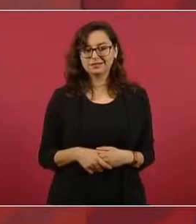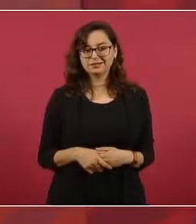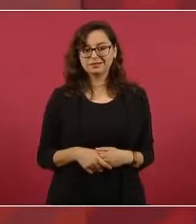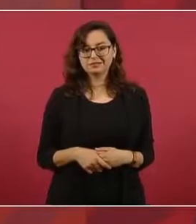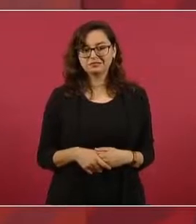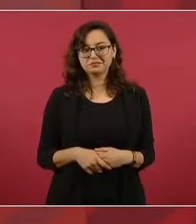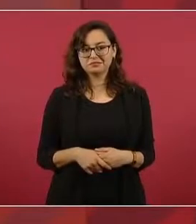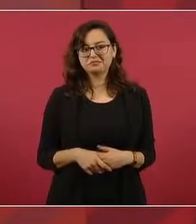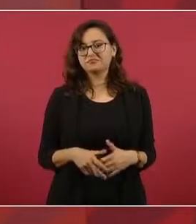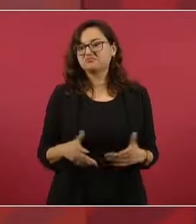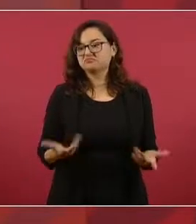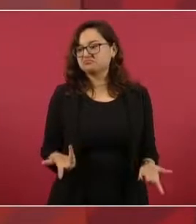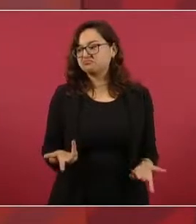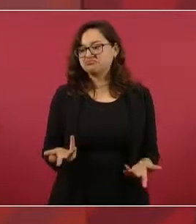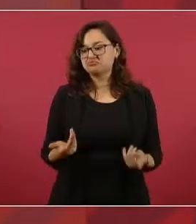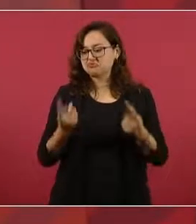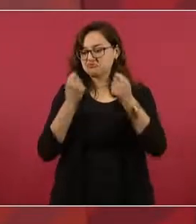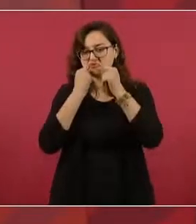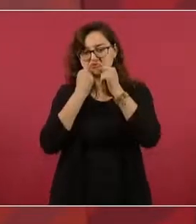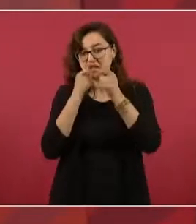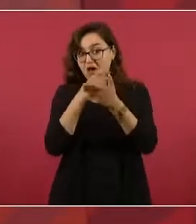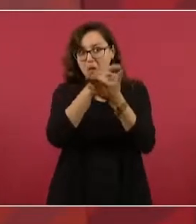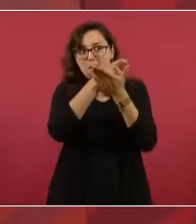El fin justifica los medios.